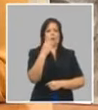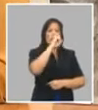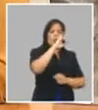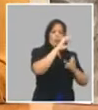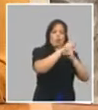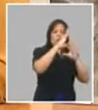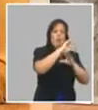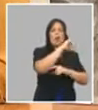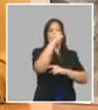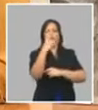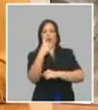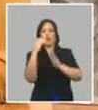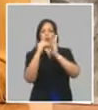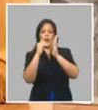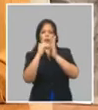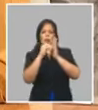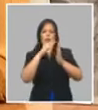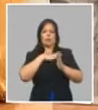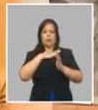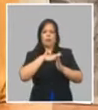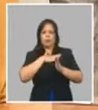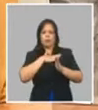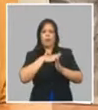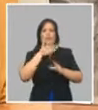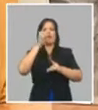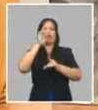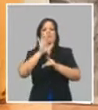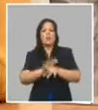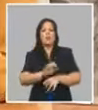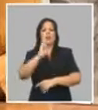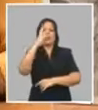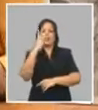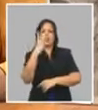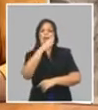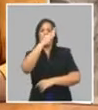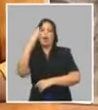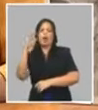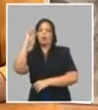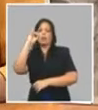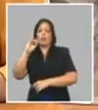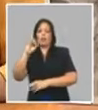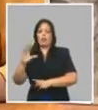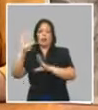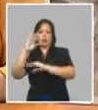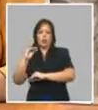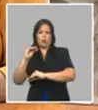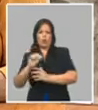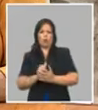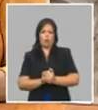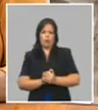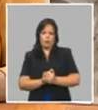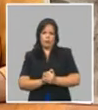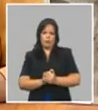a 3 de la tarde y reinicien de 3 a 7 de la noche. Primero, hay un horario intermedio que también es el horario donde